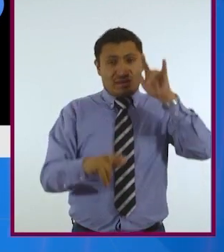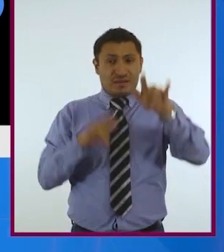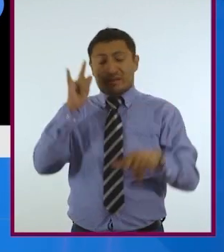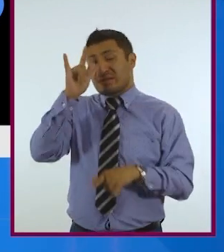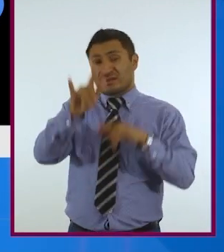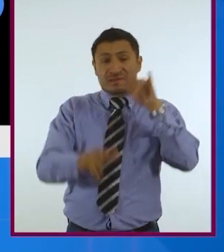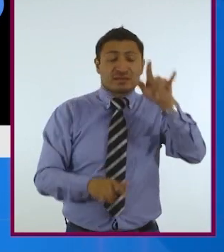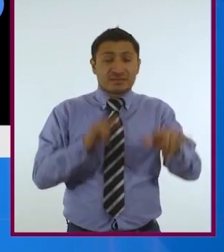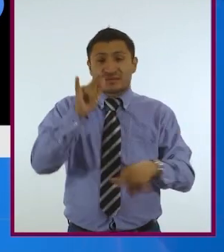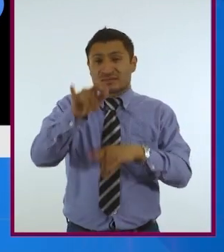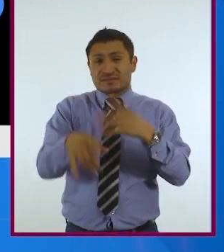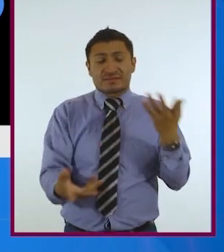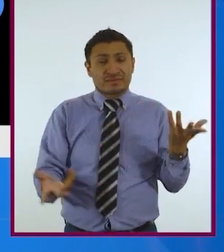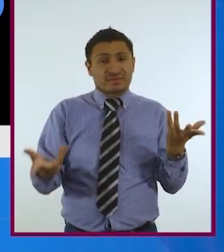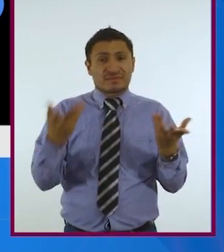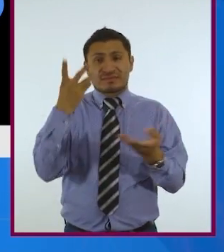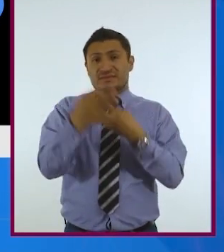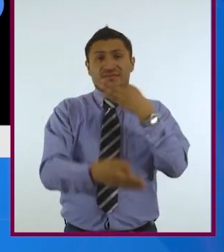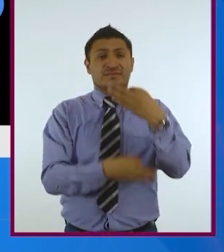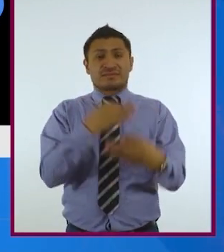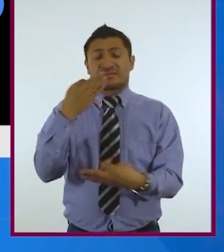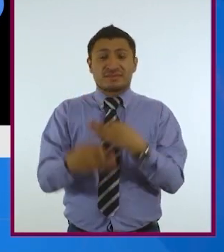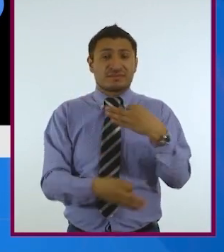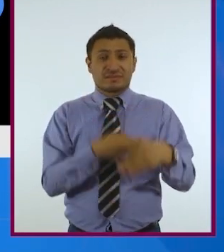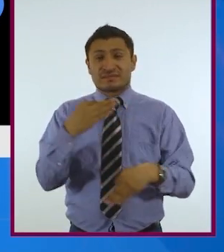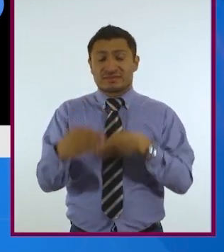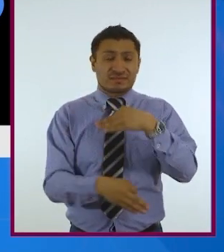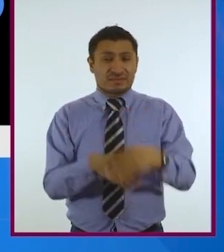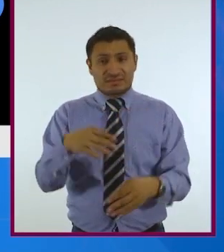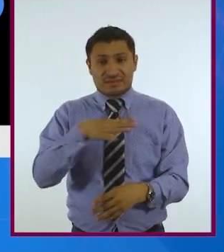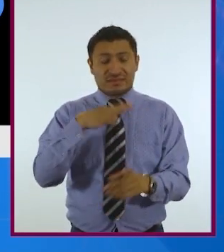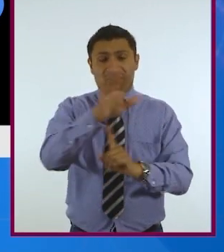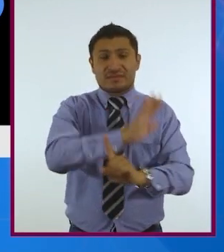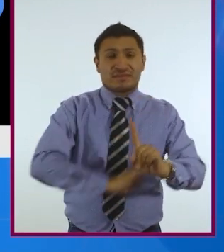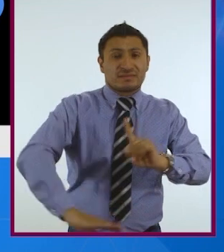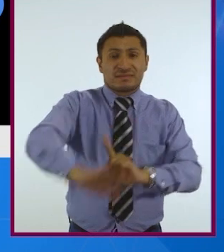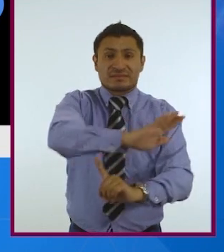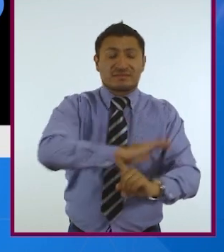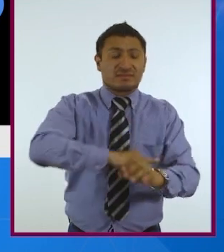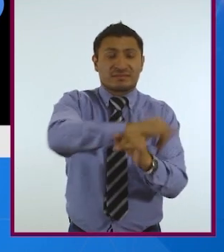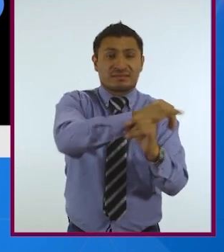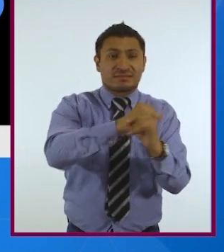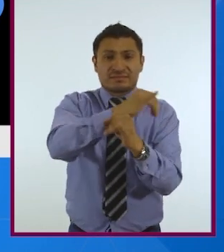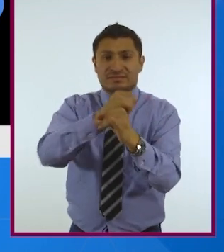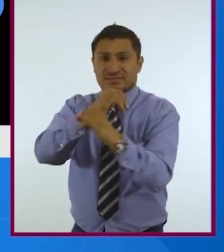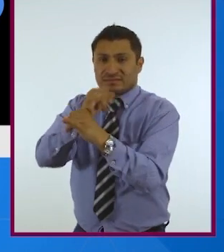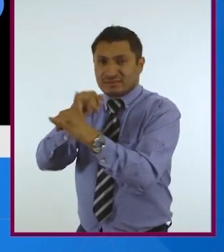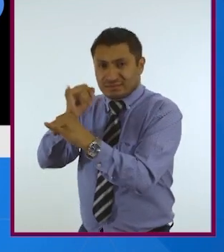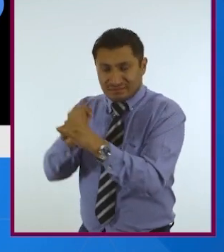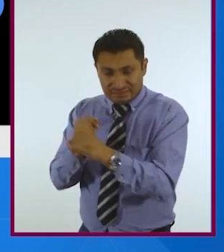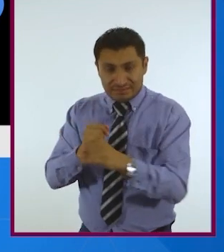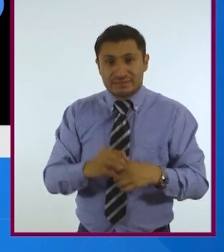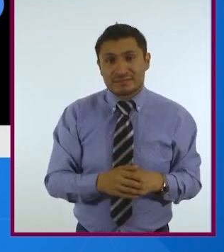de todo lo que existe alrededor de la investigación